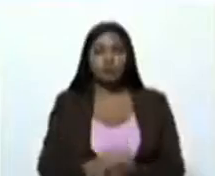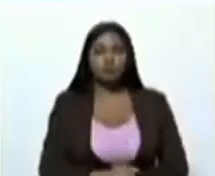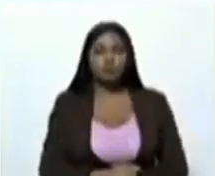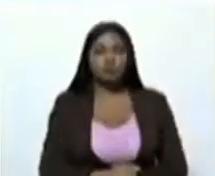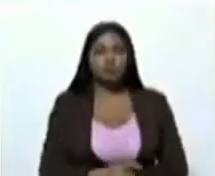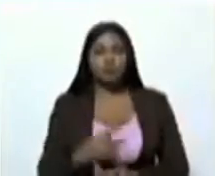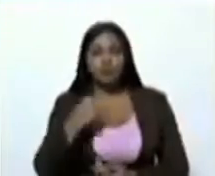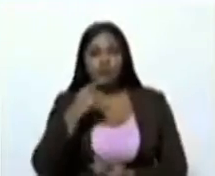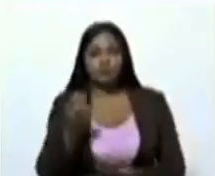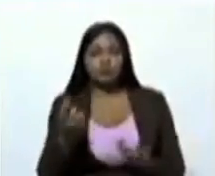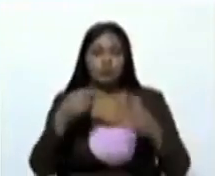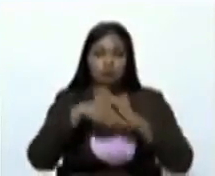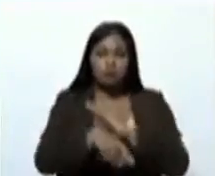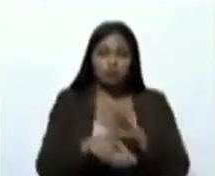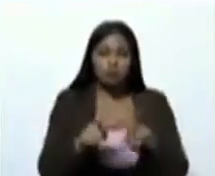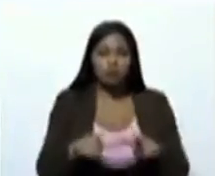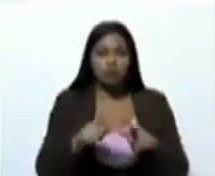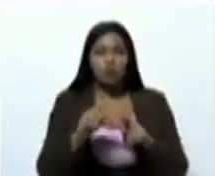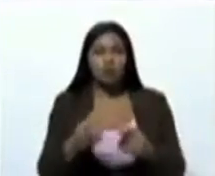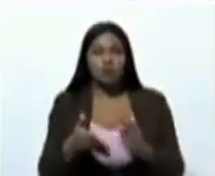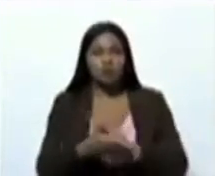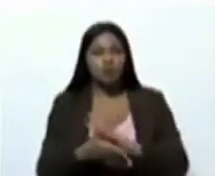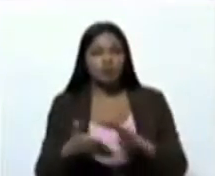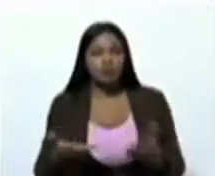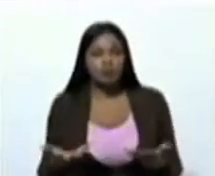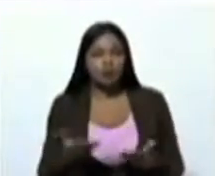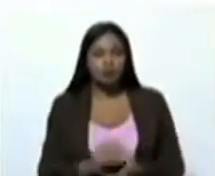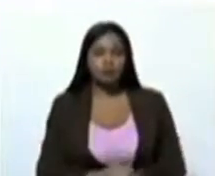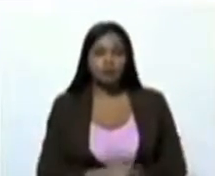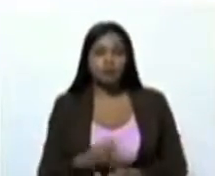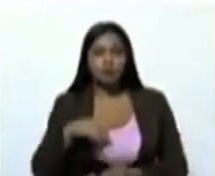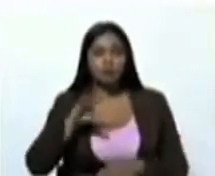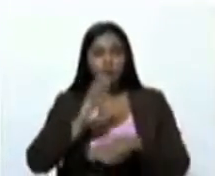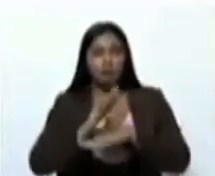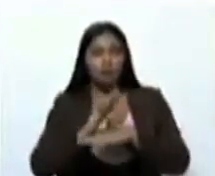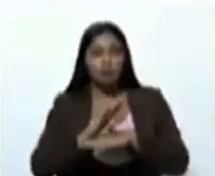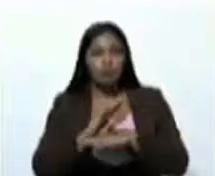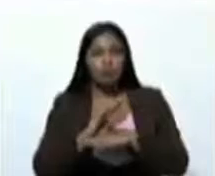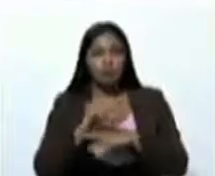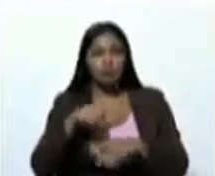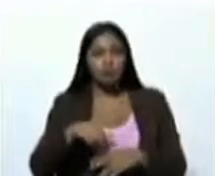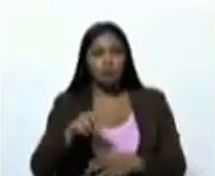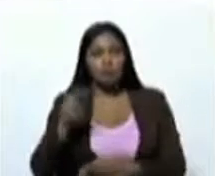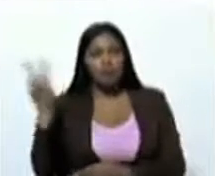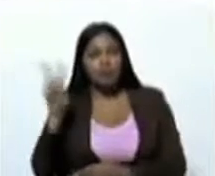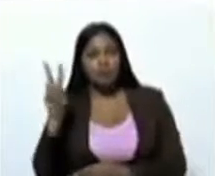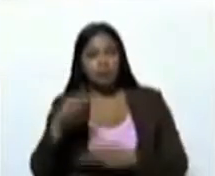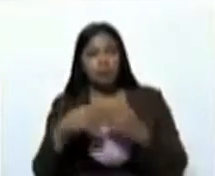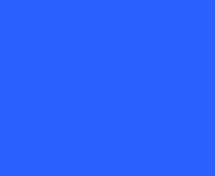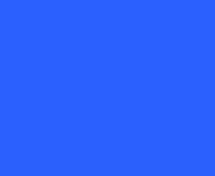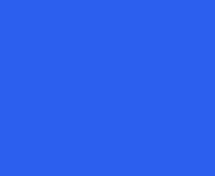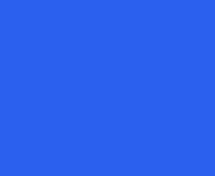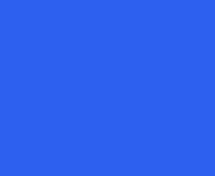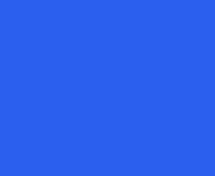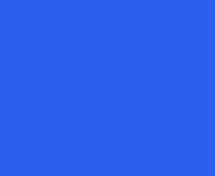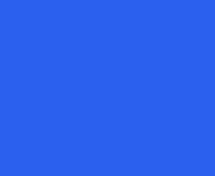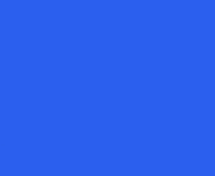diríamos, inmersa en lo que es la protección del conocimiento en Venezuela en este momento según esta ley.